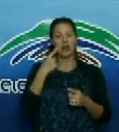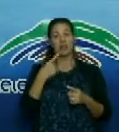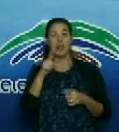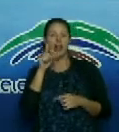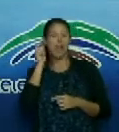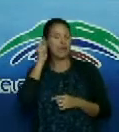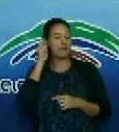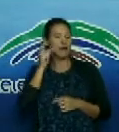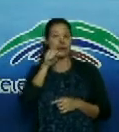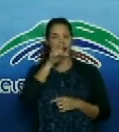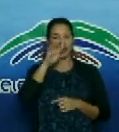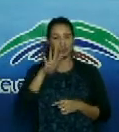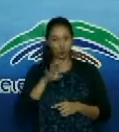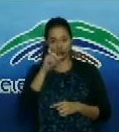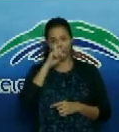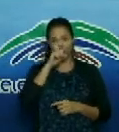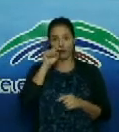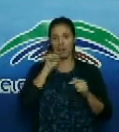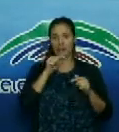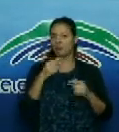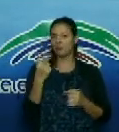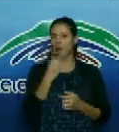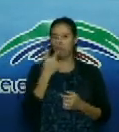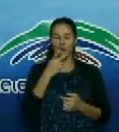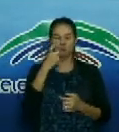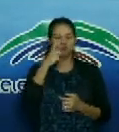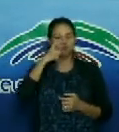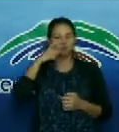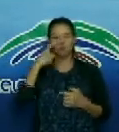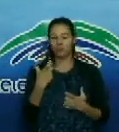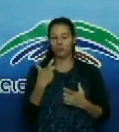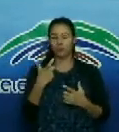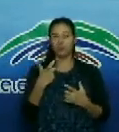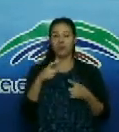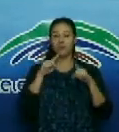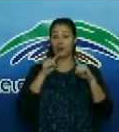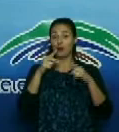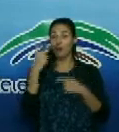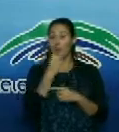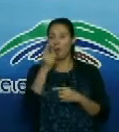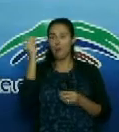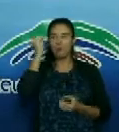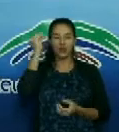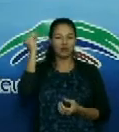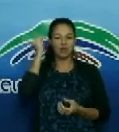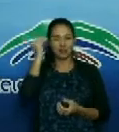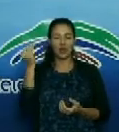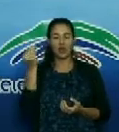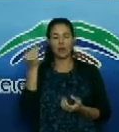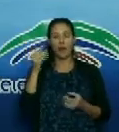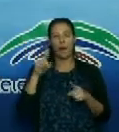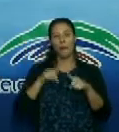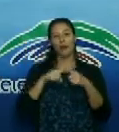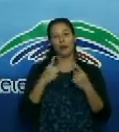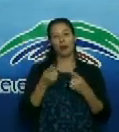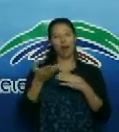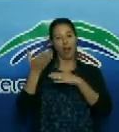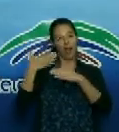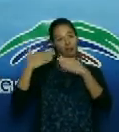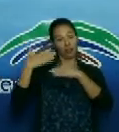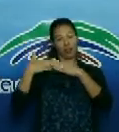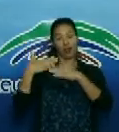los 14 y se crecieron en esta etapa. Se crecieron porque tuvieron que aprender a realizar labores domésticas que